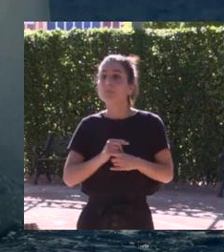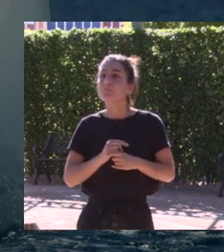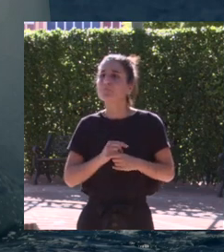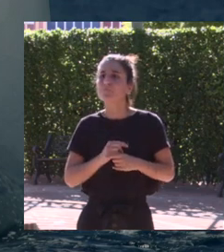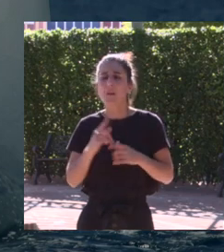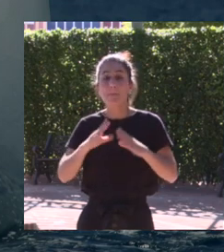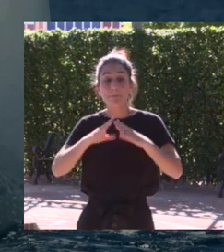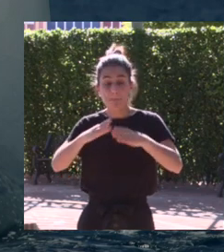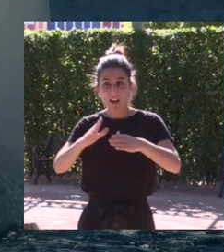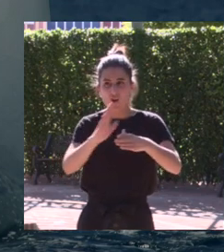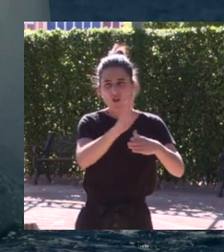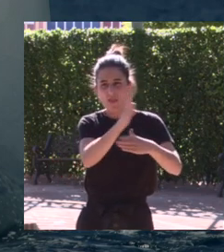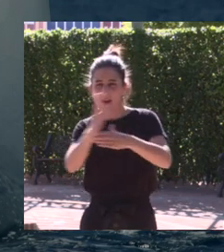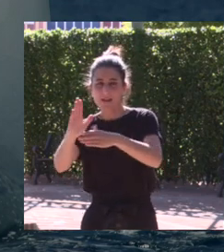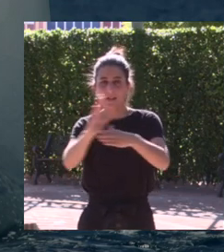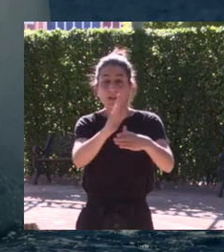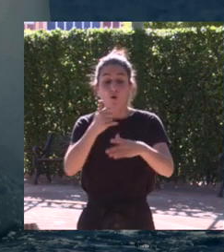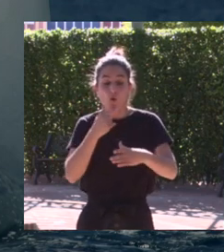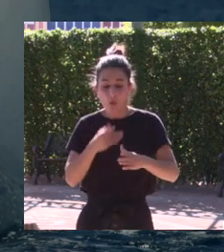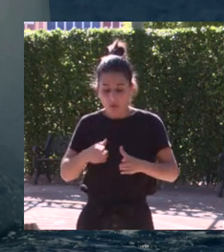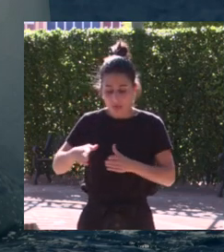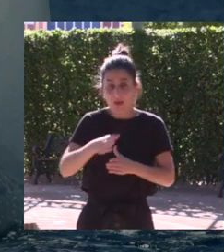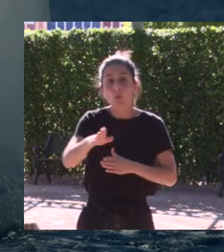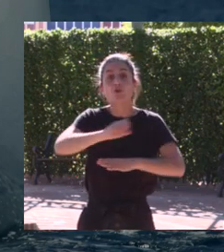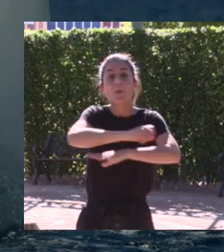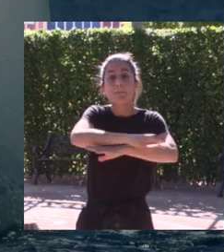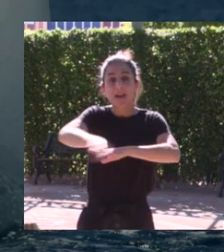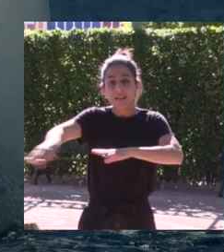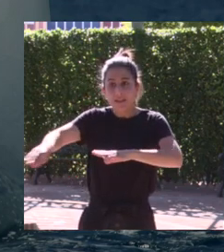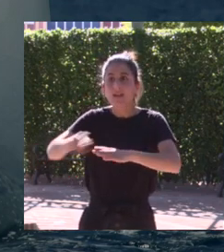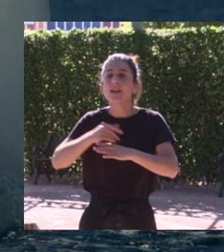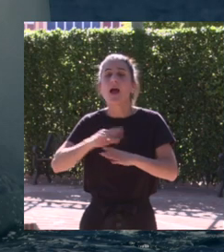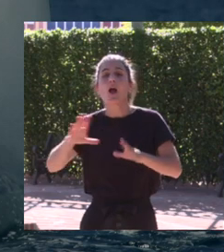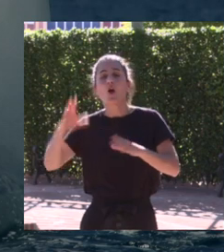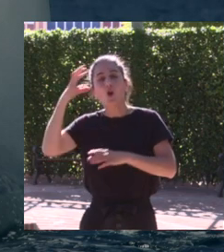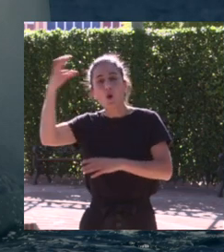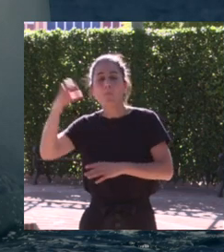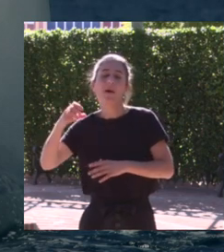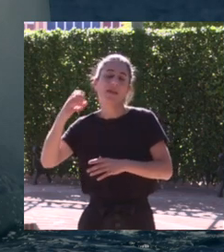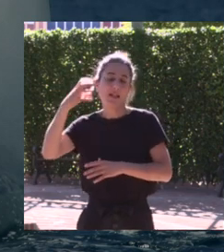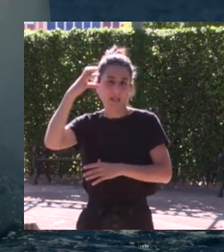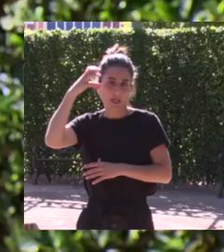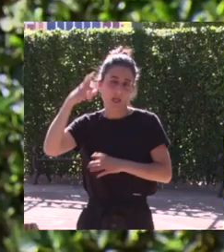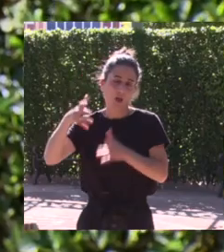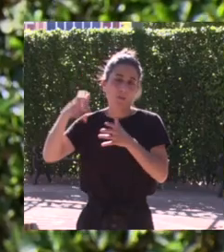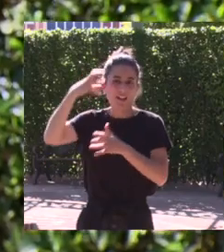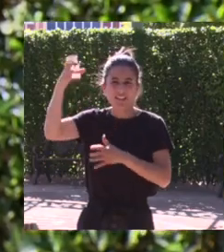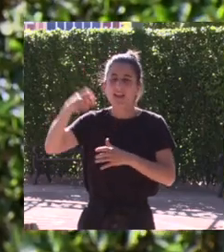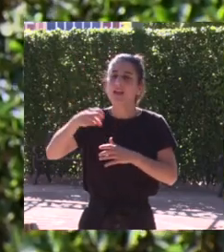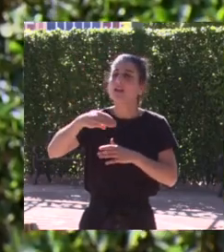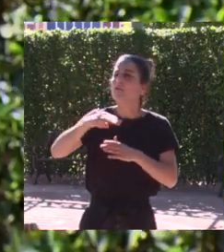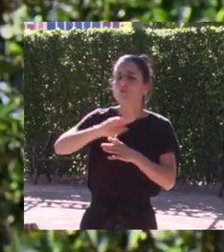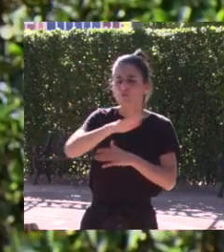son barcos de regatas un circuito que se hace en Mediterráneo la Copa del Rey en Palma de Mallorca regatas en Barcelona